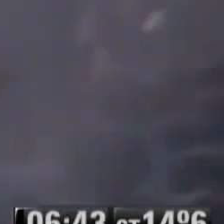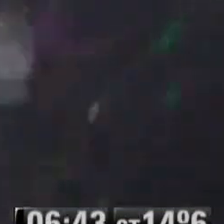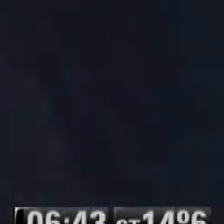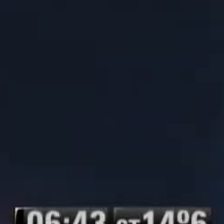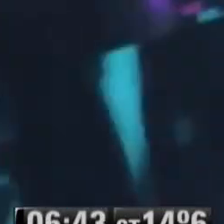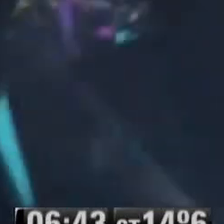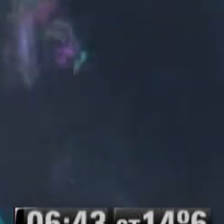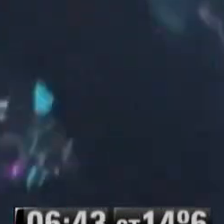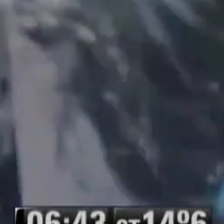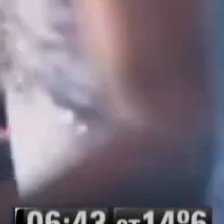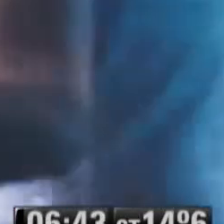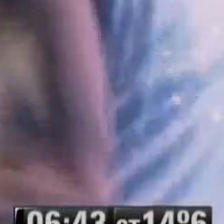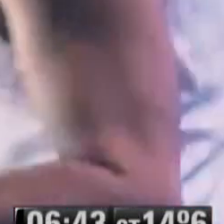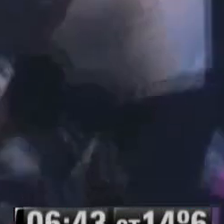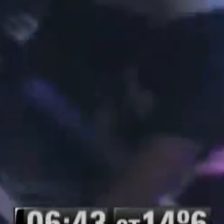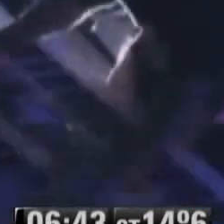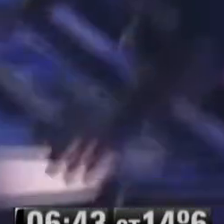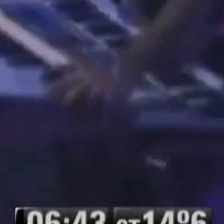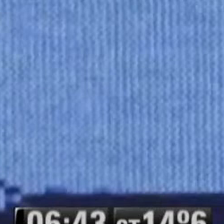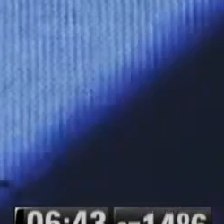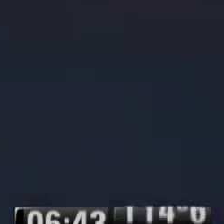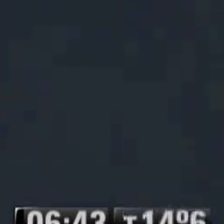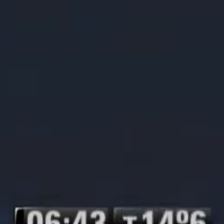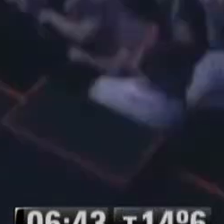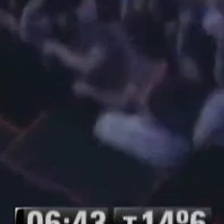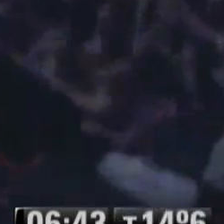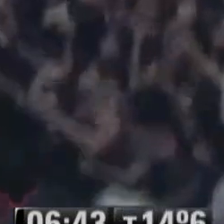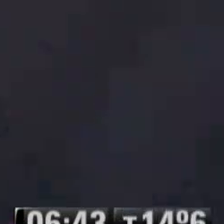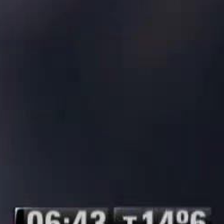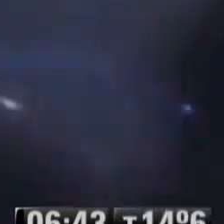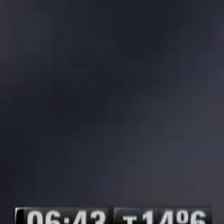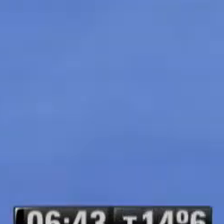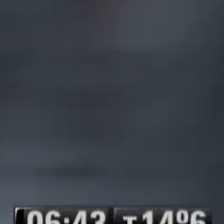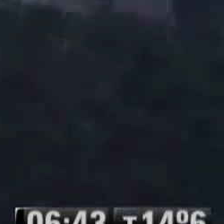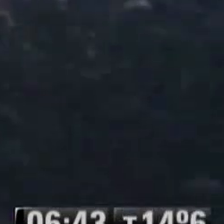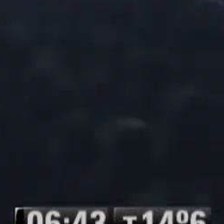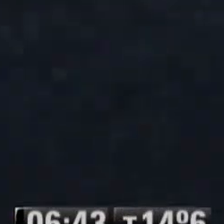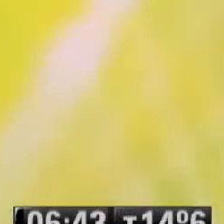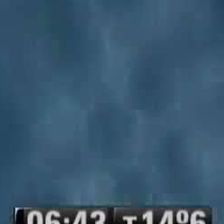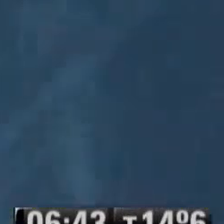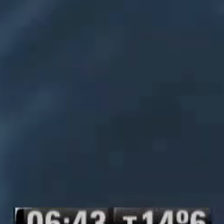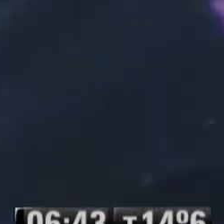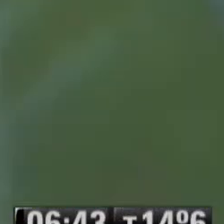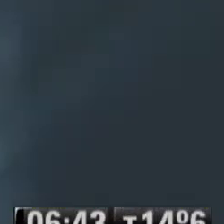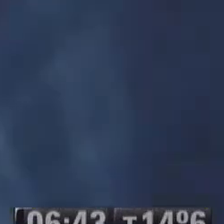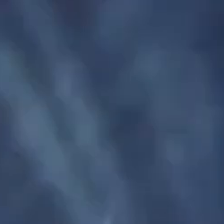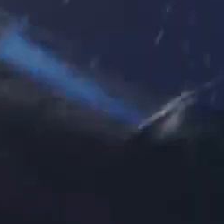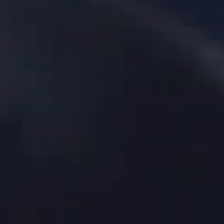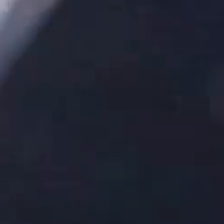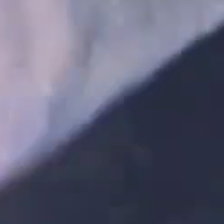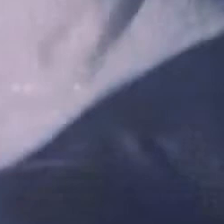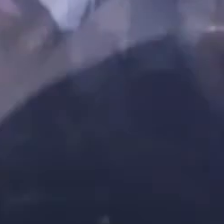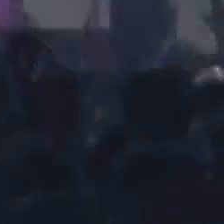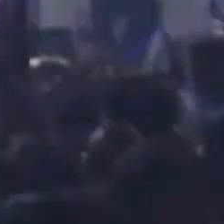Funky Futurista, Funky Futurista, Funky Futurista